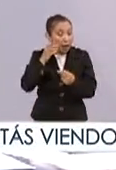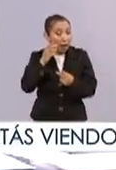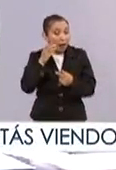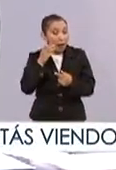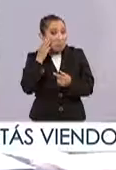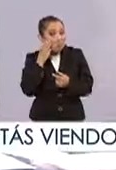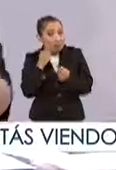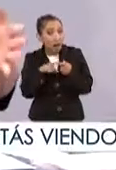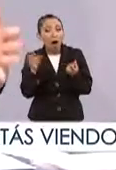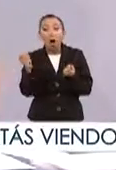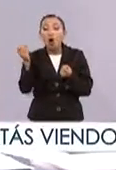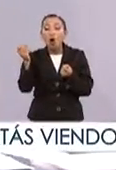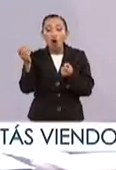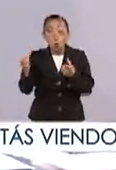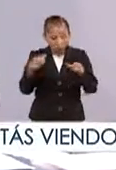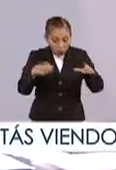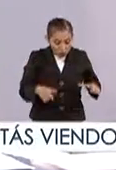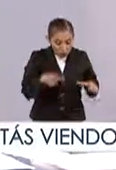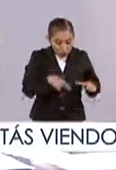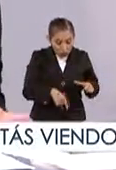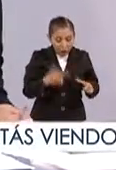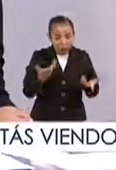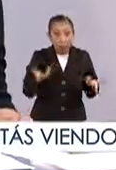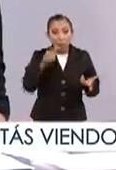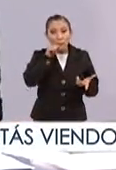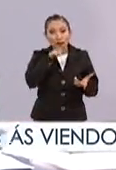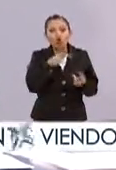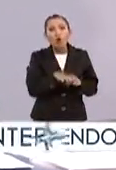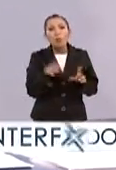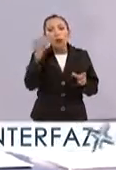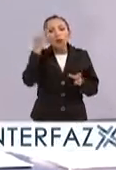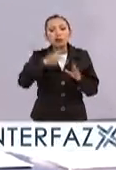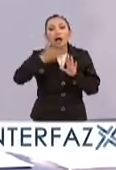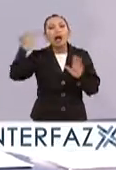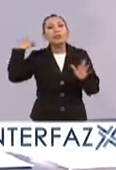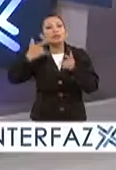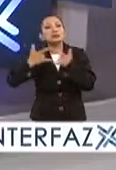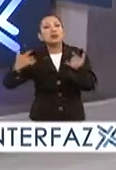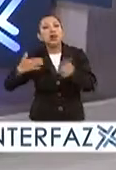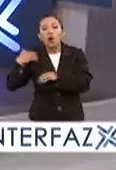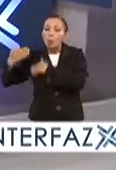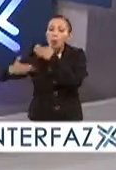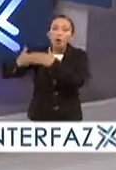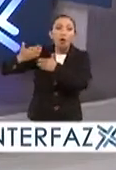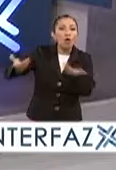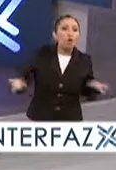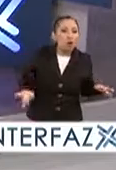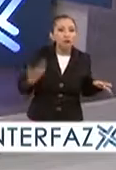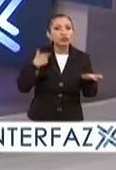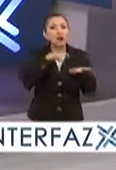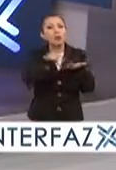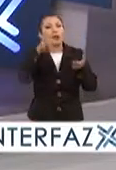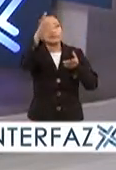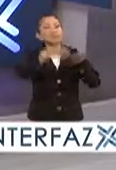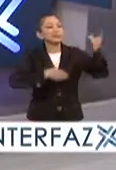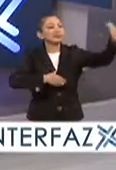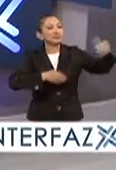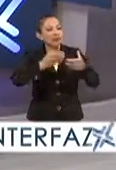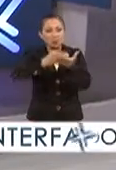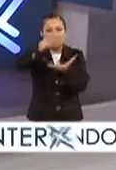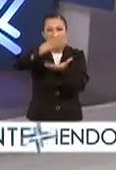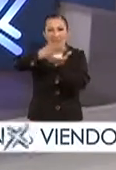o cómo llega hasta su plato ese pedazo de pollo. Y o conocer la pureza de los ingredientes, ¿no? Muchas veces compras productos ya